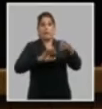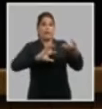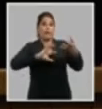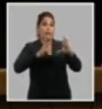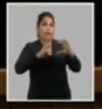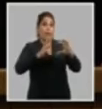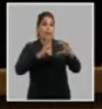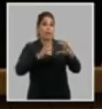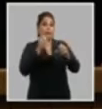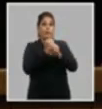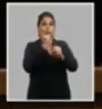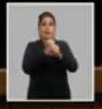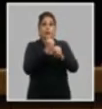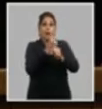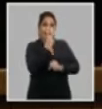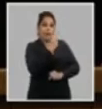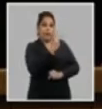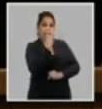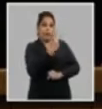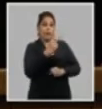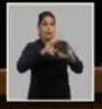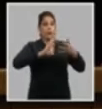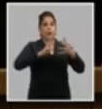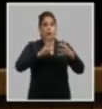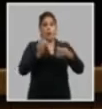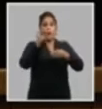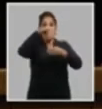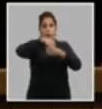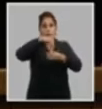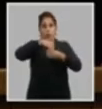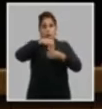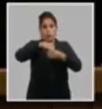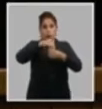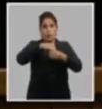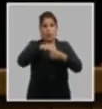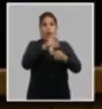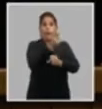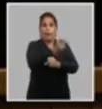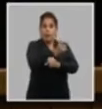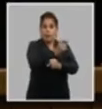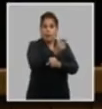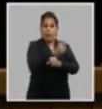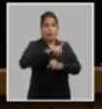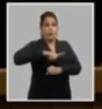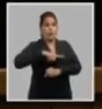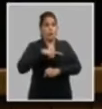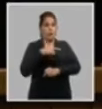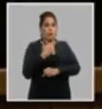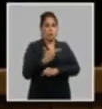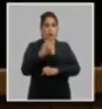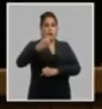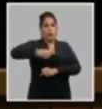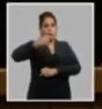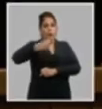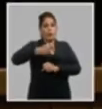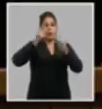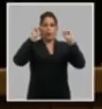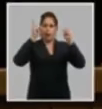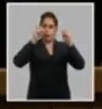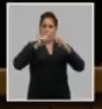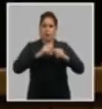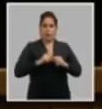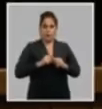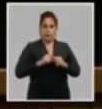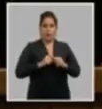que desempeñan en su tratamiento los mecanismos de influencia educativa cultural jurídica y política